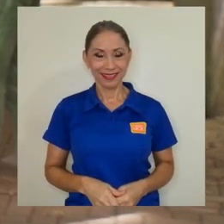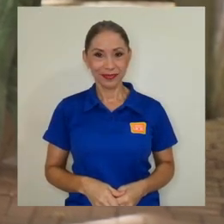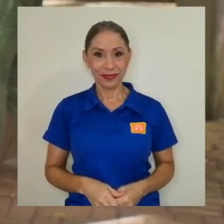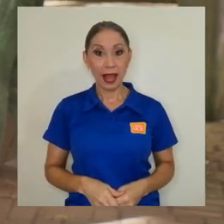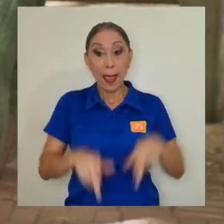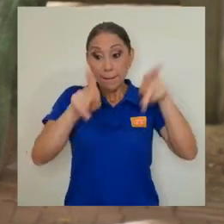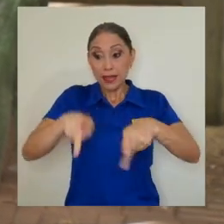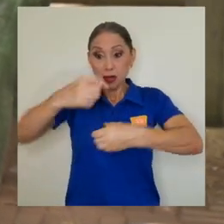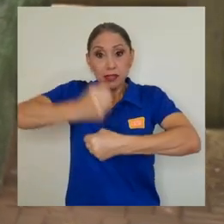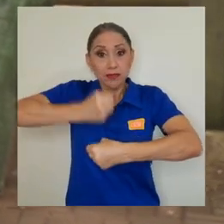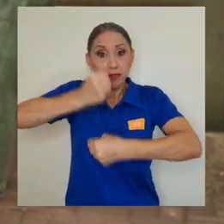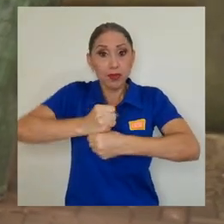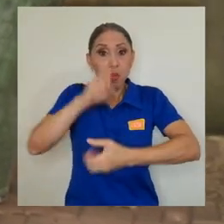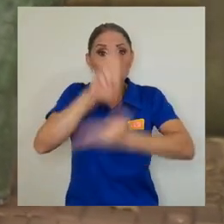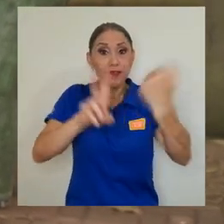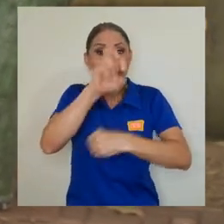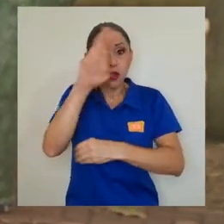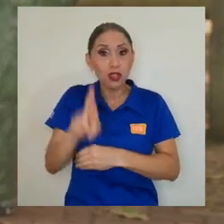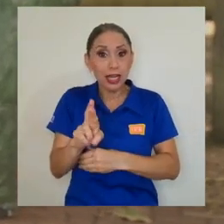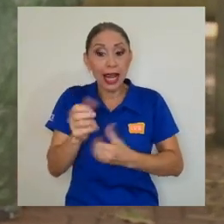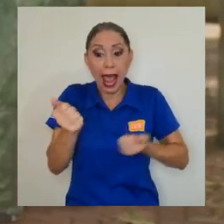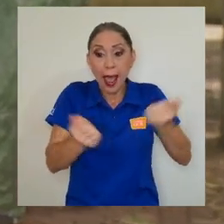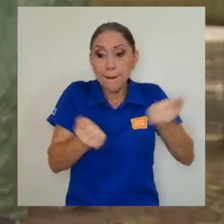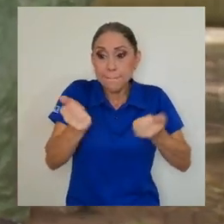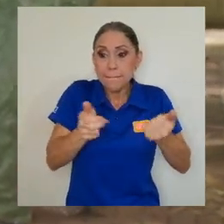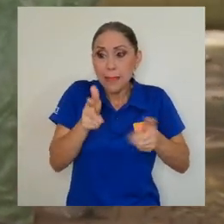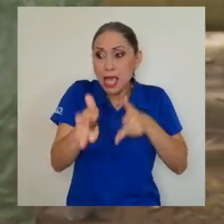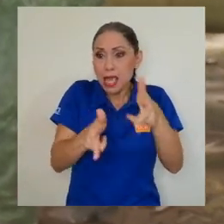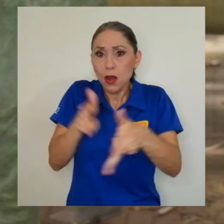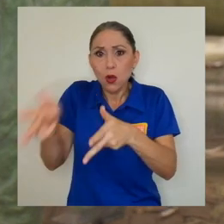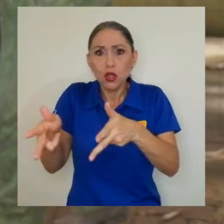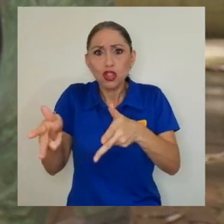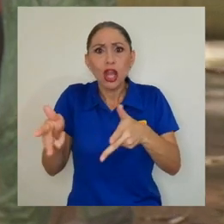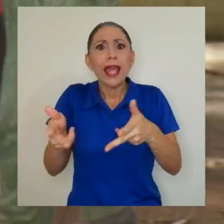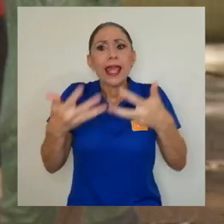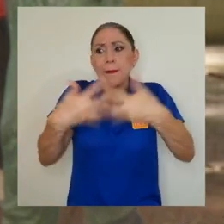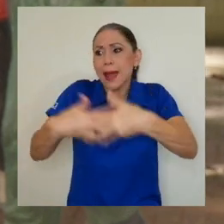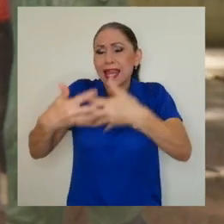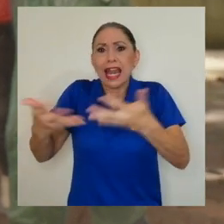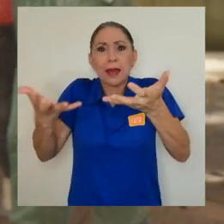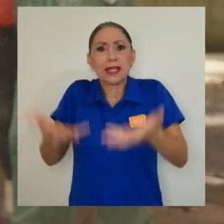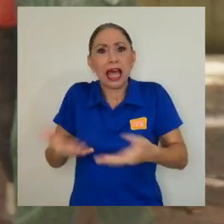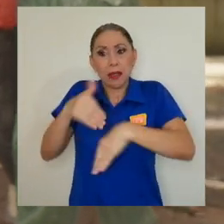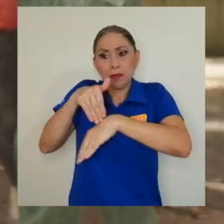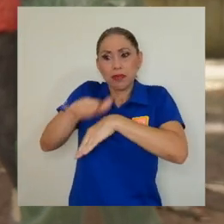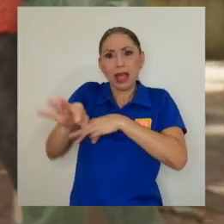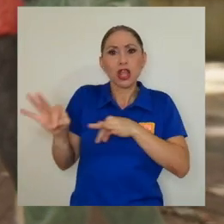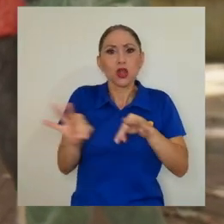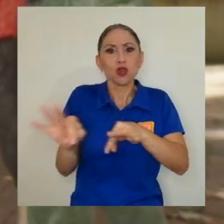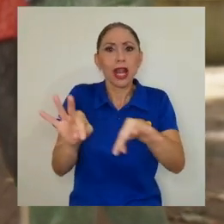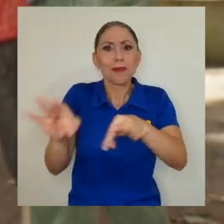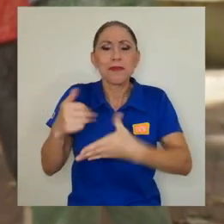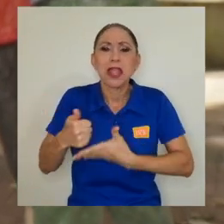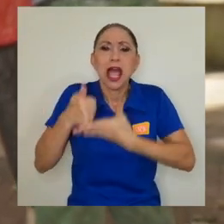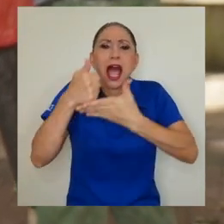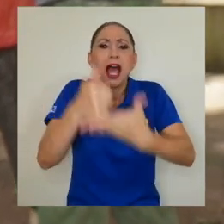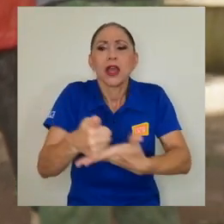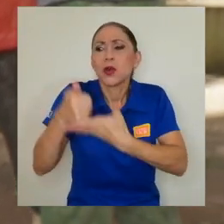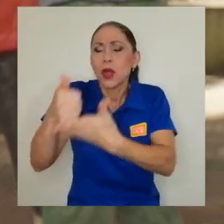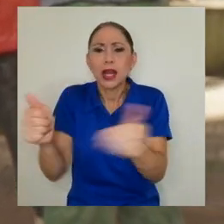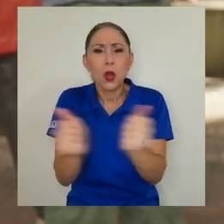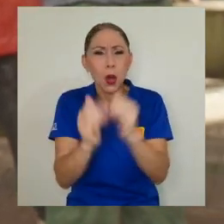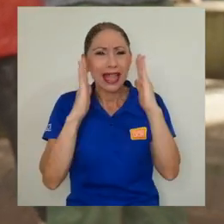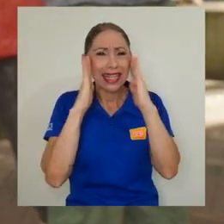Personal de la Universidad de Costa Rica, vehículos y maquinaria pesada fueron enviados a Turrialba para colaborar con la atención de las